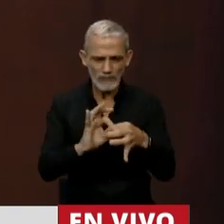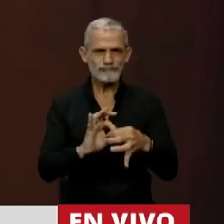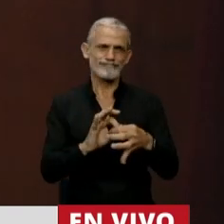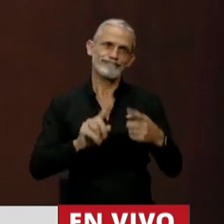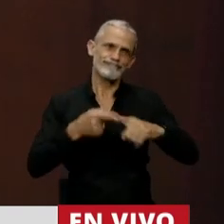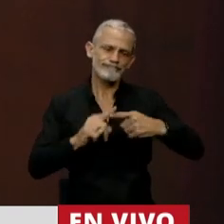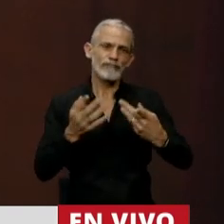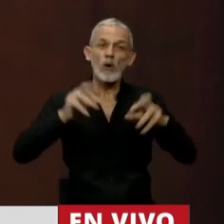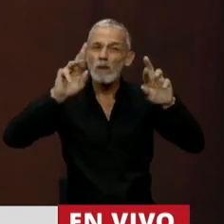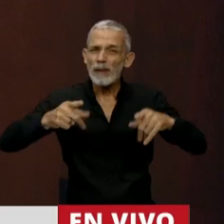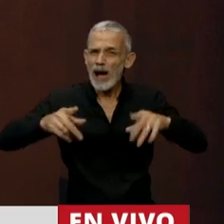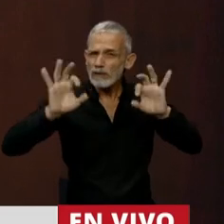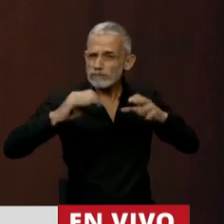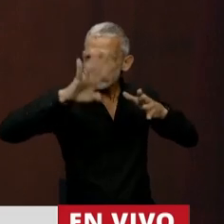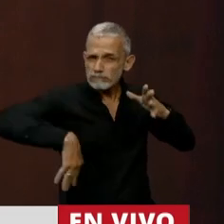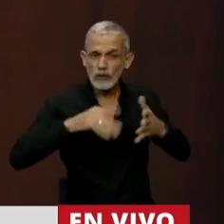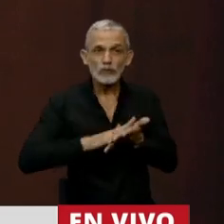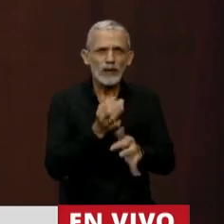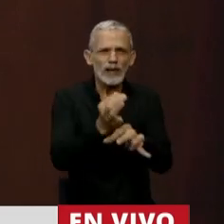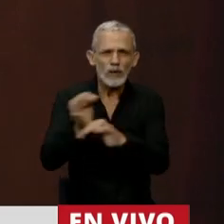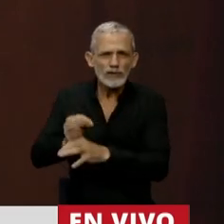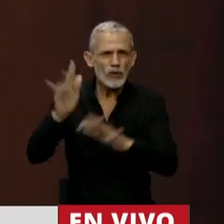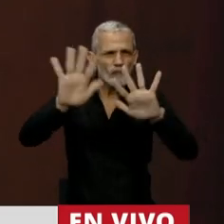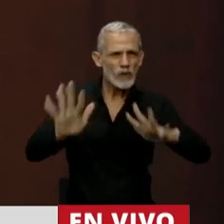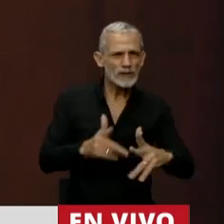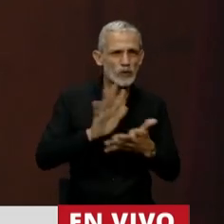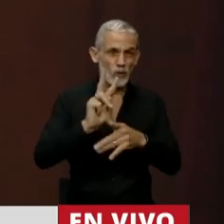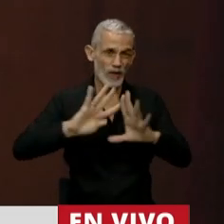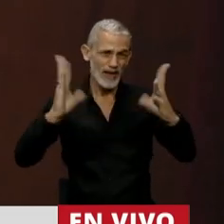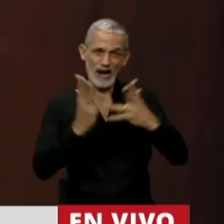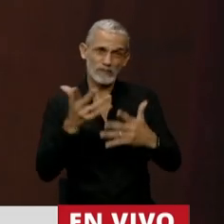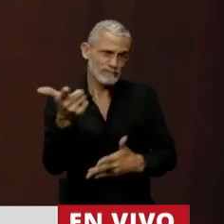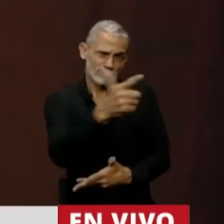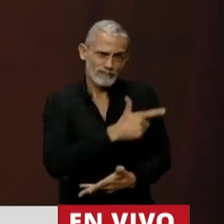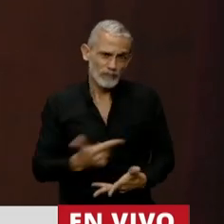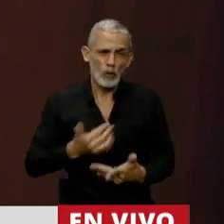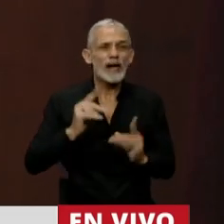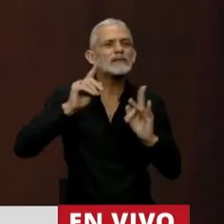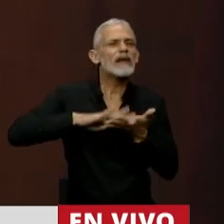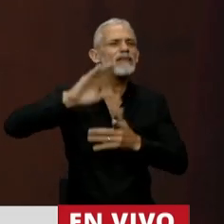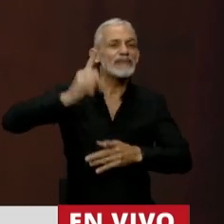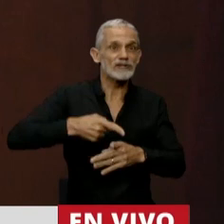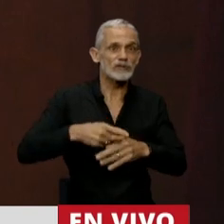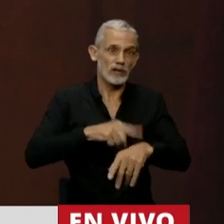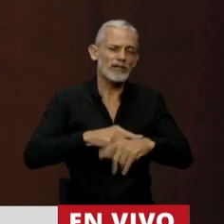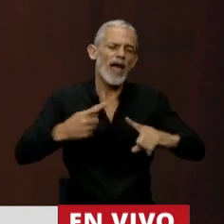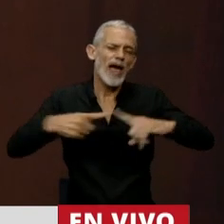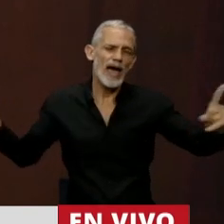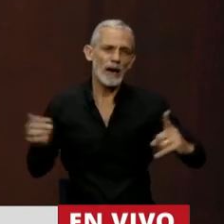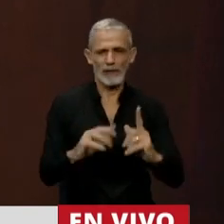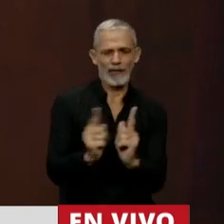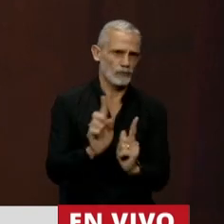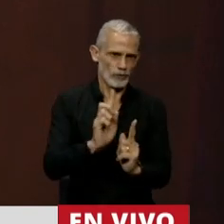un plan integral en materia de educación ambiental, y lo que impide también tomar decisiones sostenidas a largo plazo.